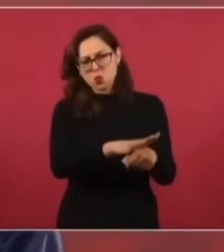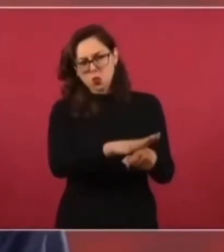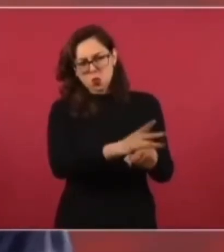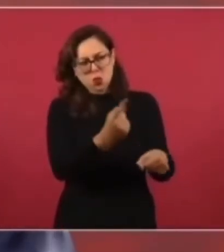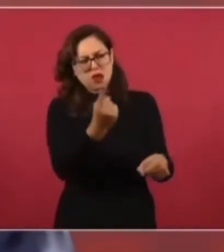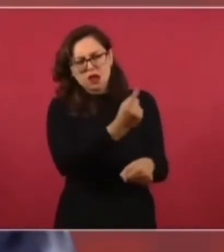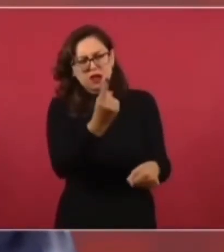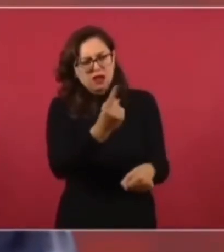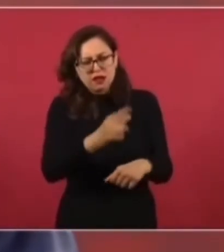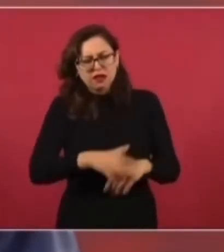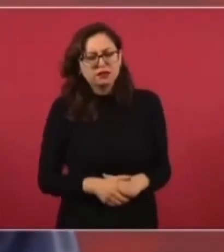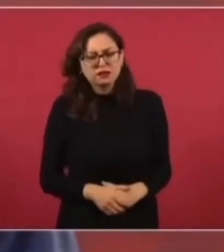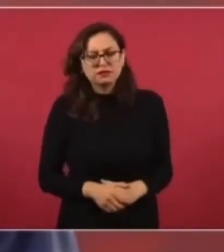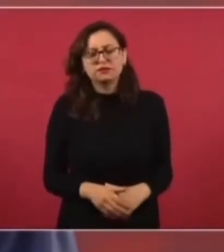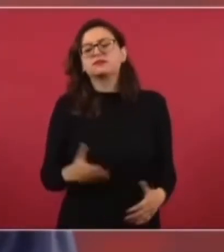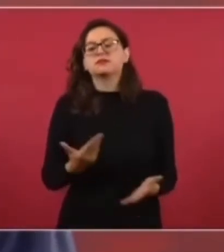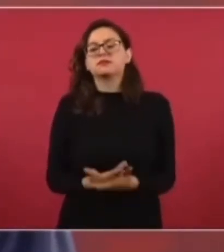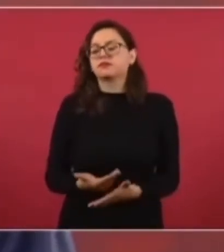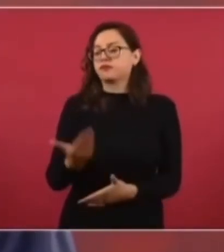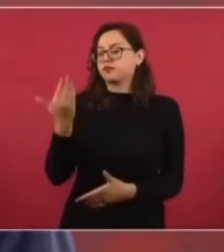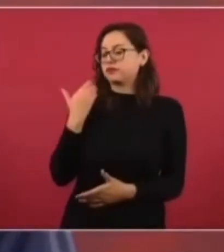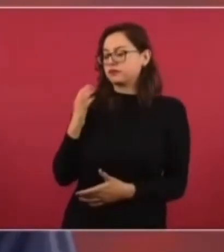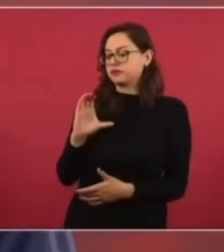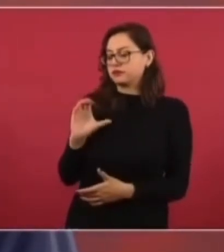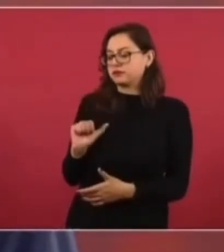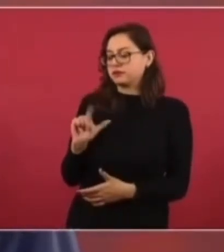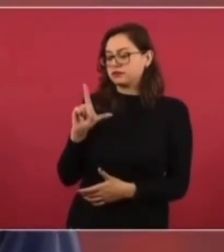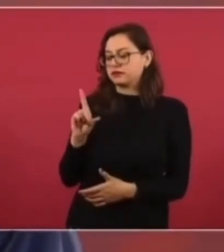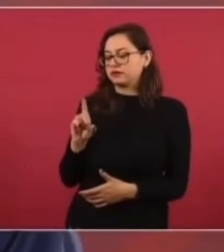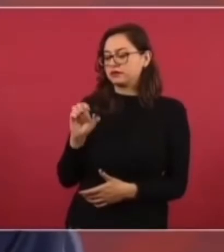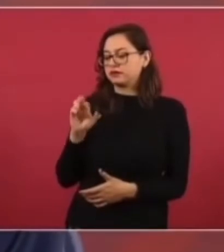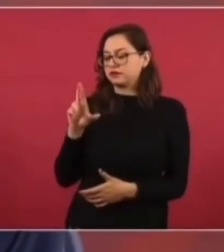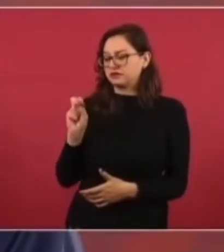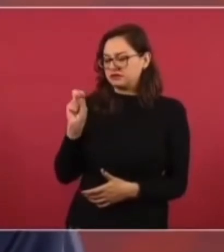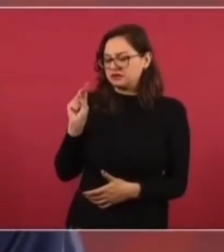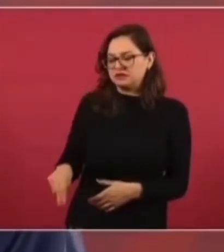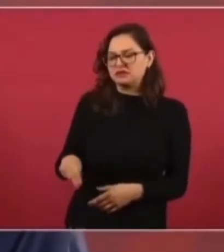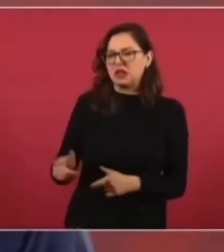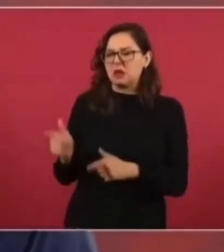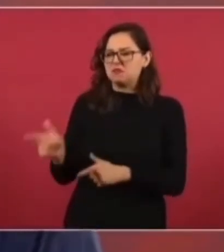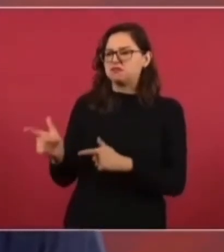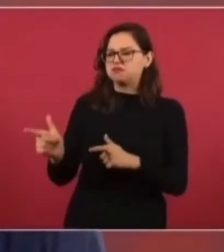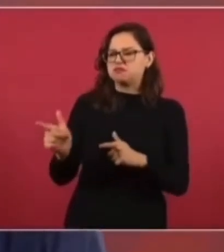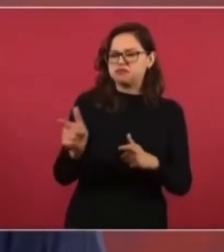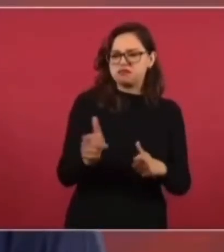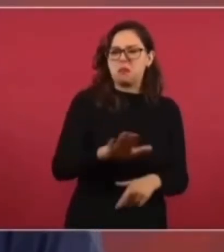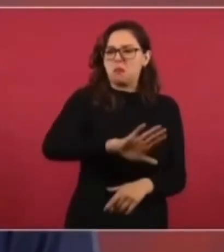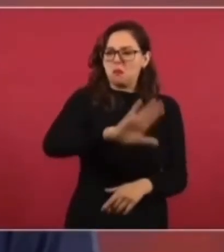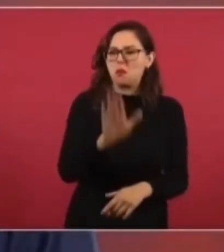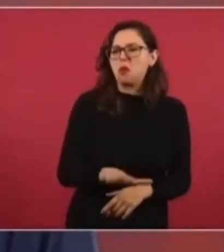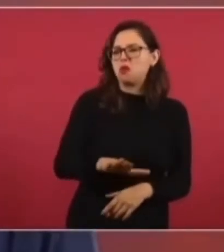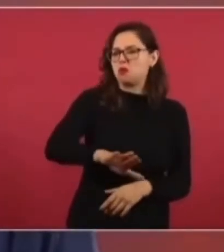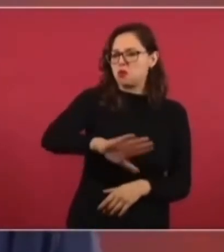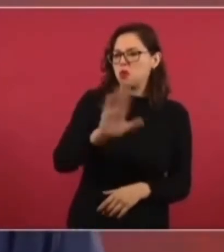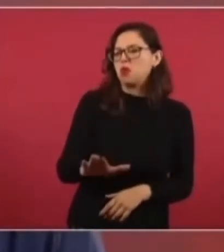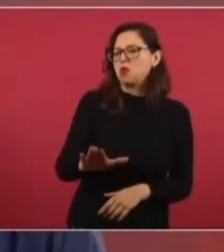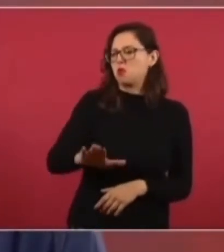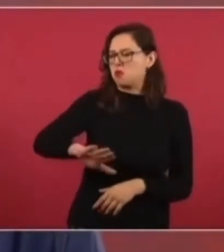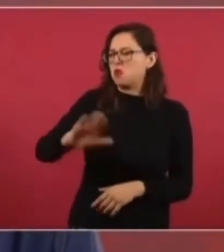se puso en práctica el Mátalos en Caliente, cuando se decía a los